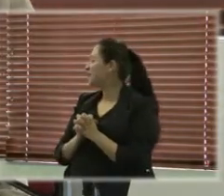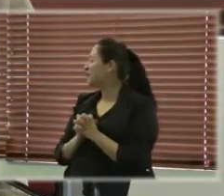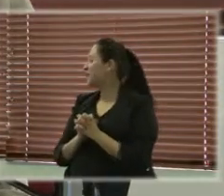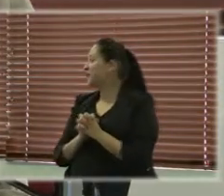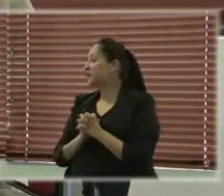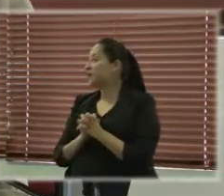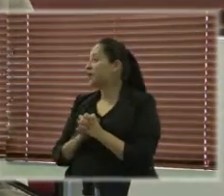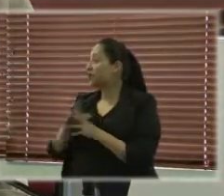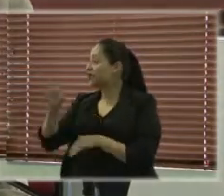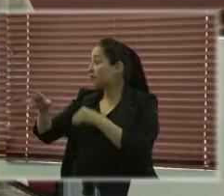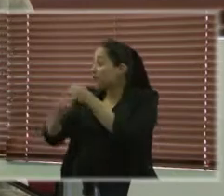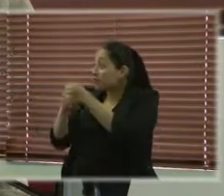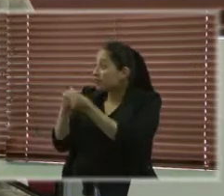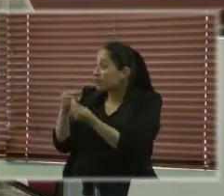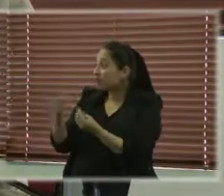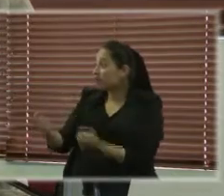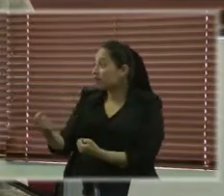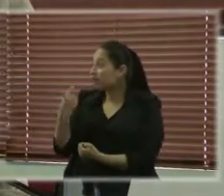¿Alguna otra pregunta?